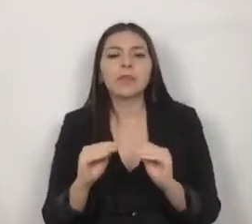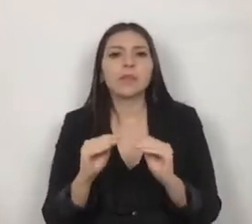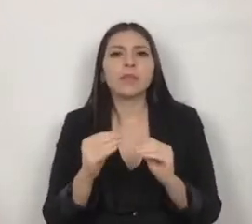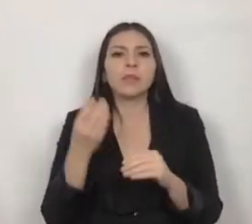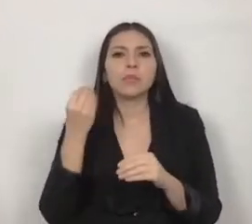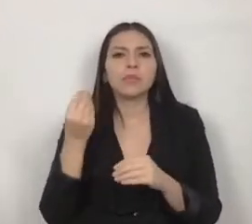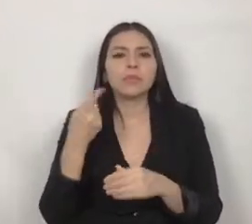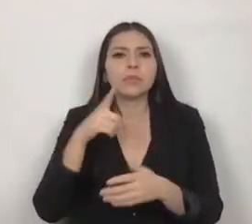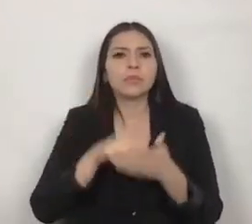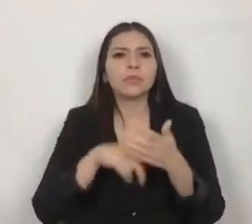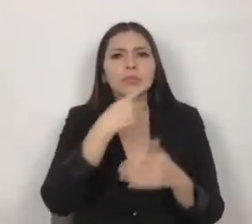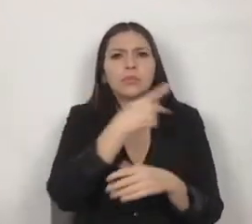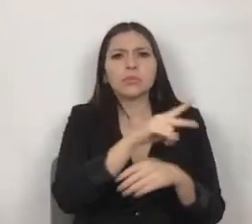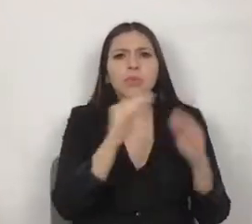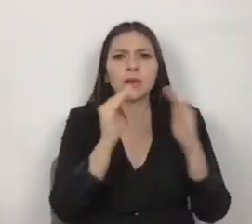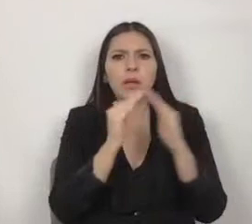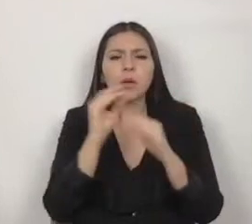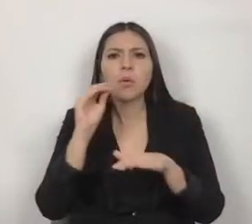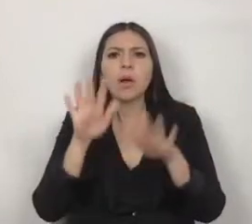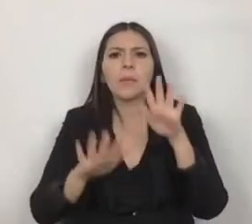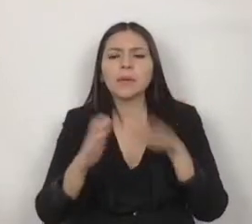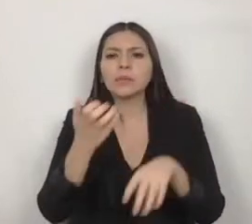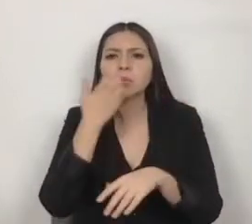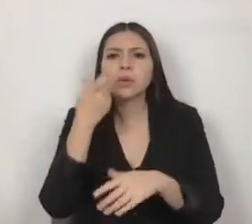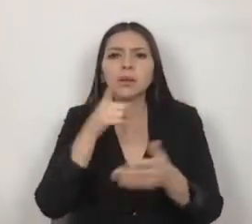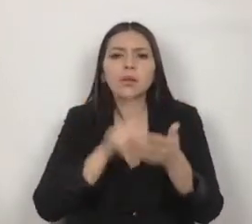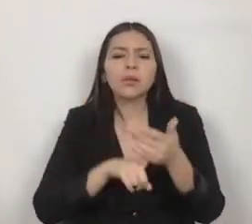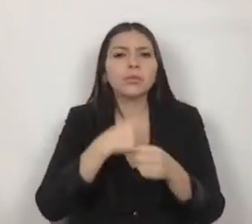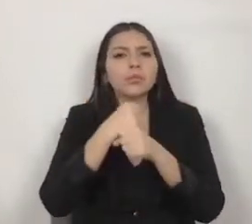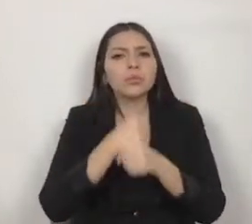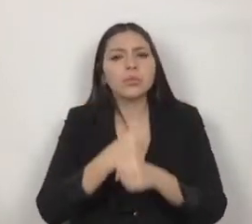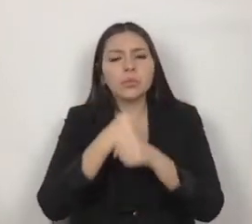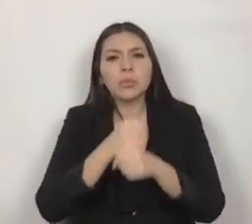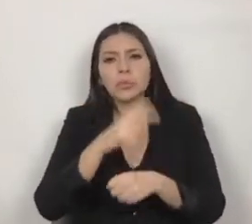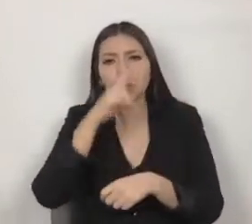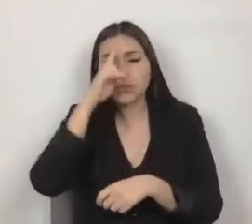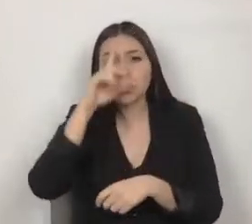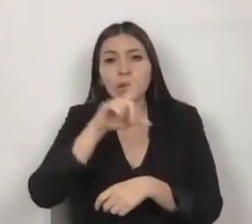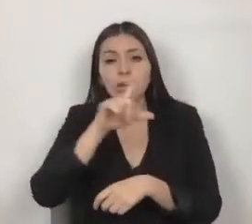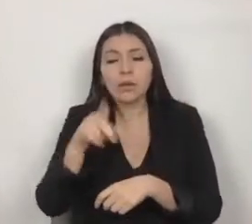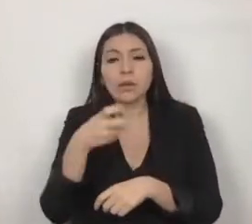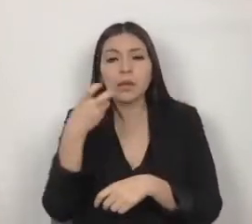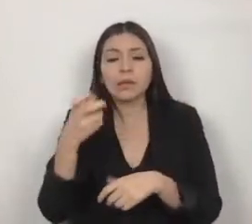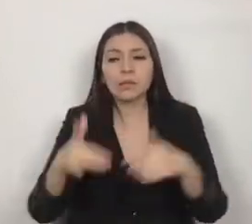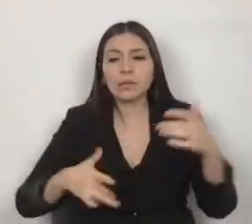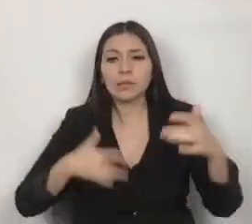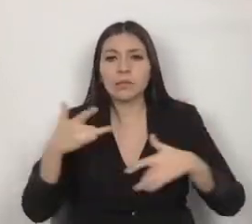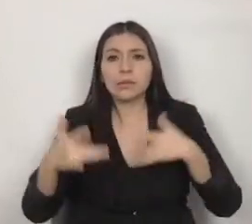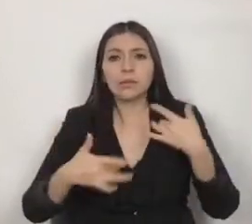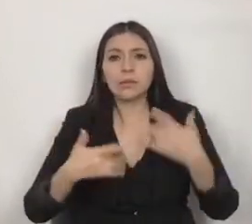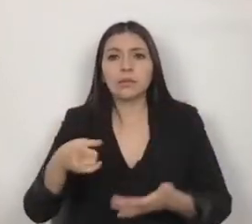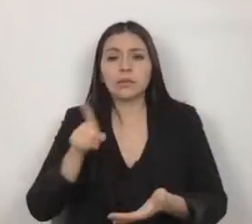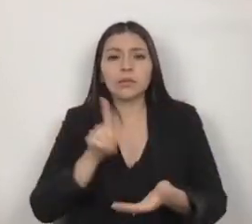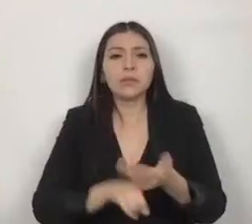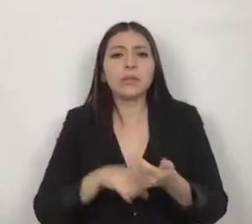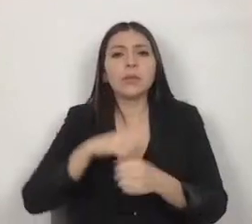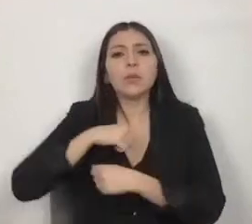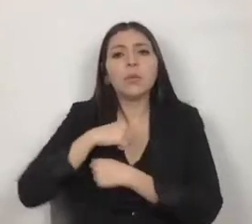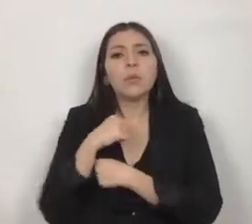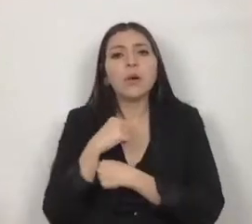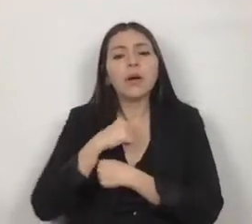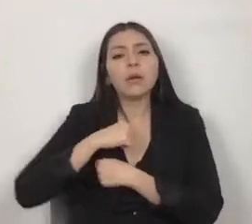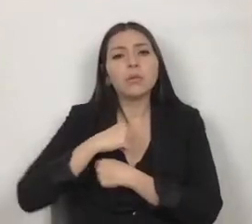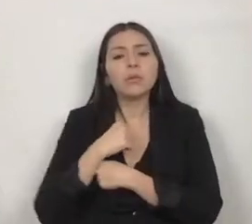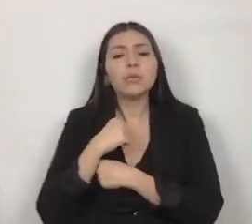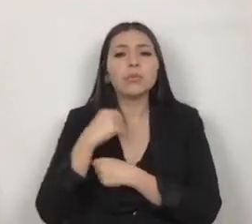en casa y en su propia escuela y esas repercusiones ante estas emociones y sentimientos que son guardados a lo